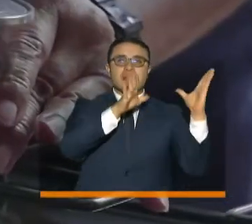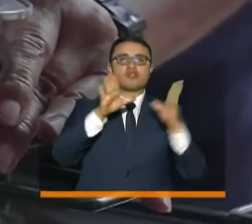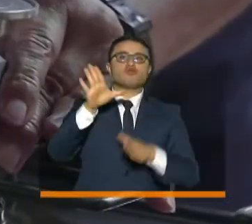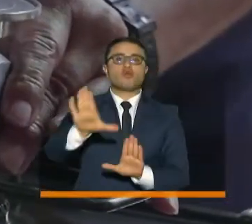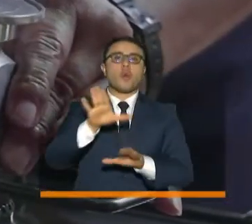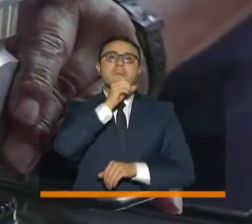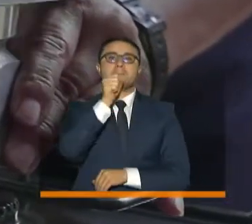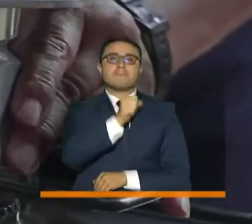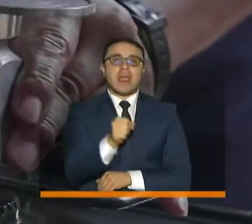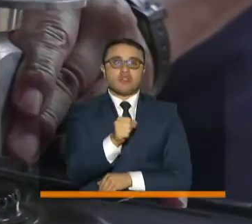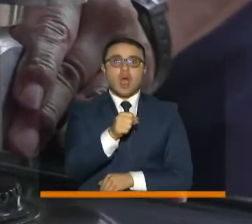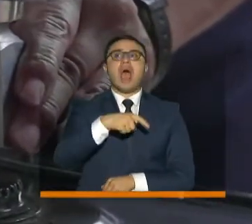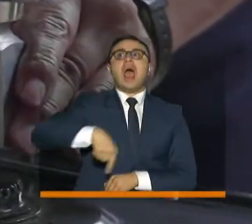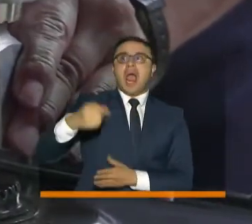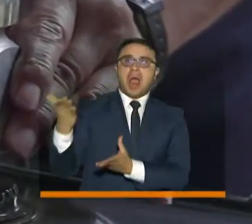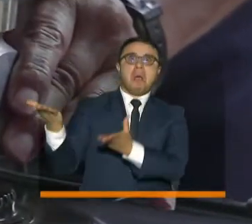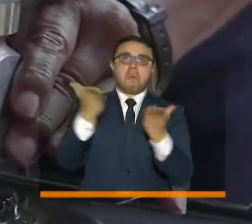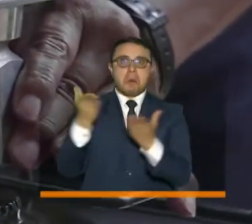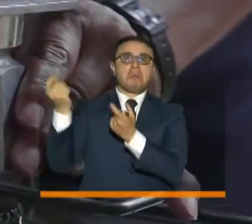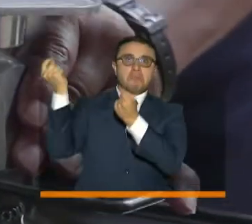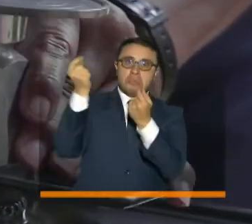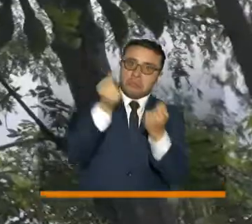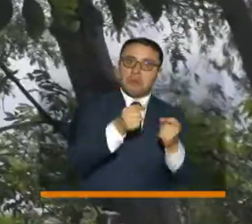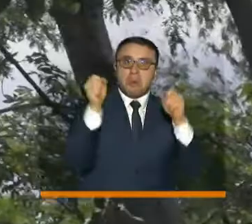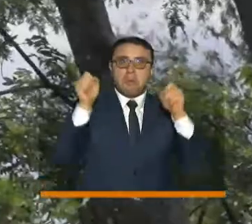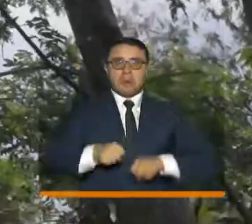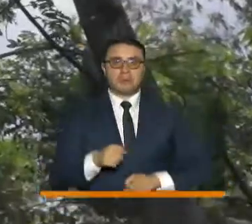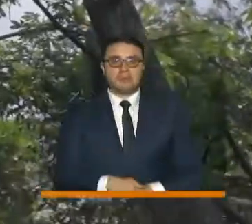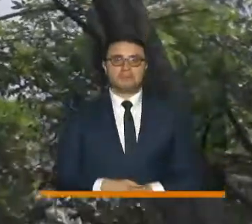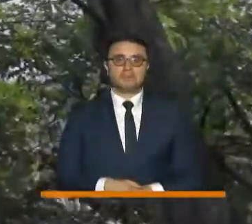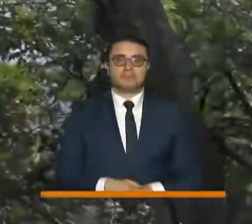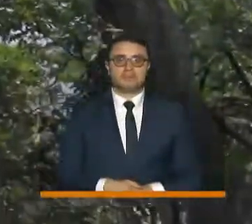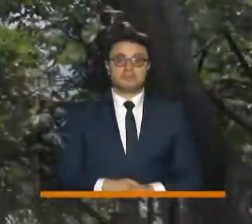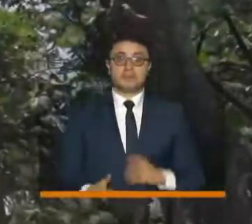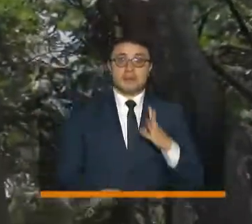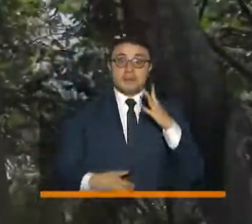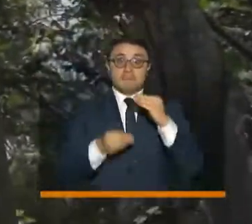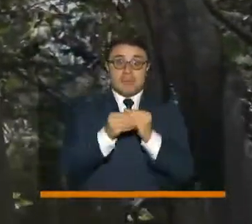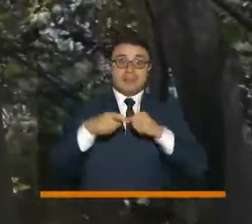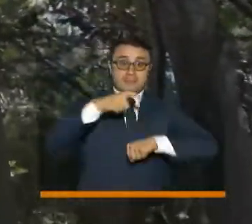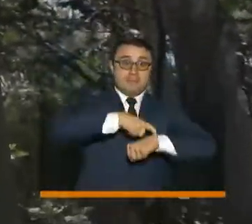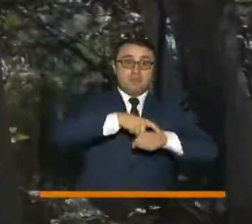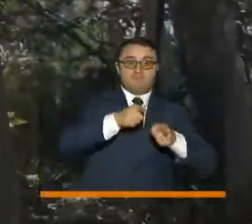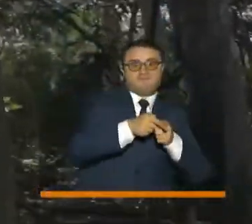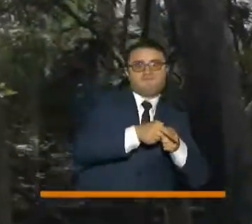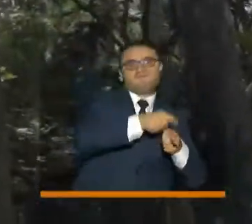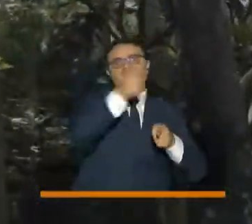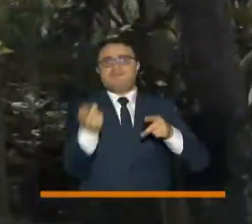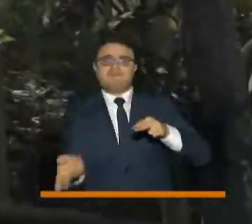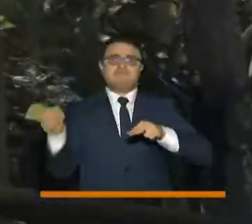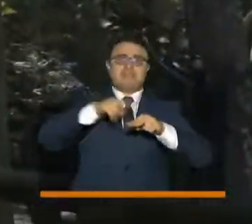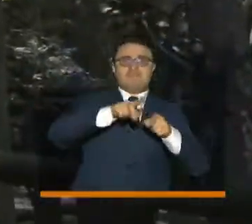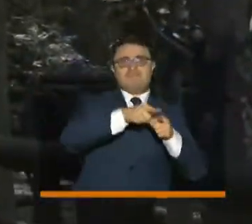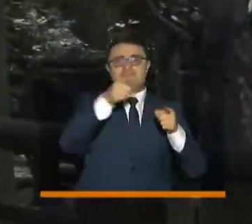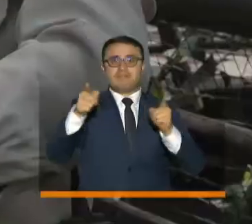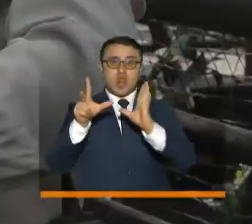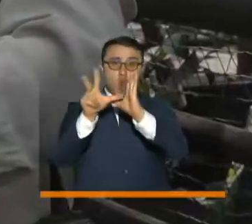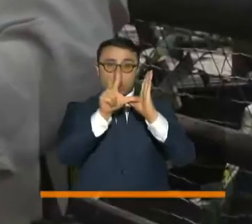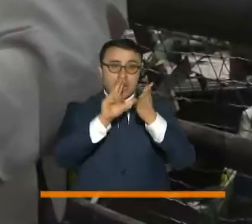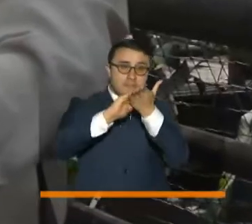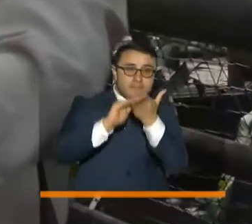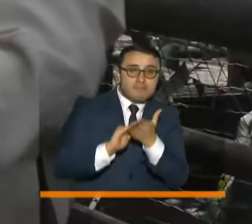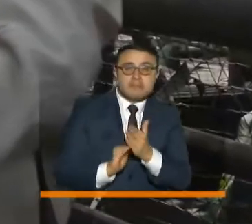el adulto mayor y así atraer inversión. Adicionalmente, se amplía el plazo para la construcción o remodelación de hoteles,